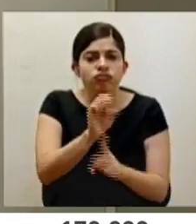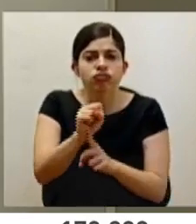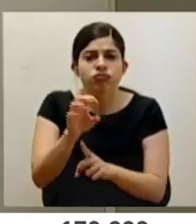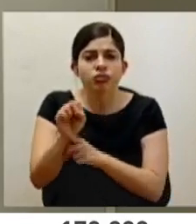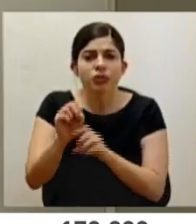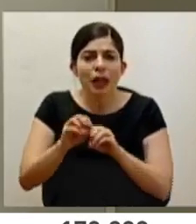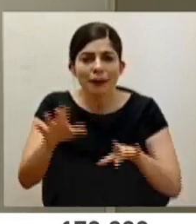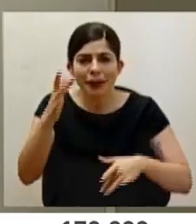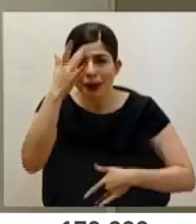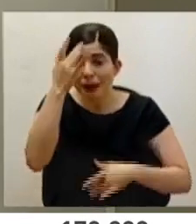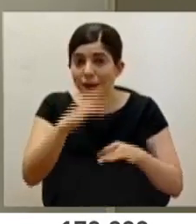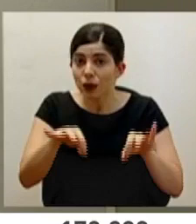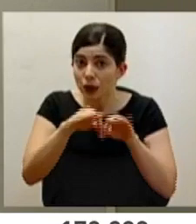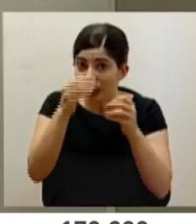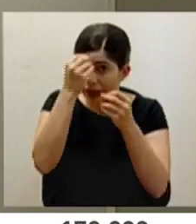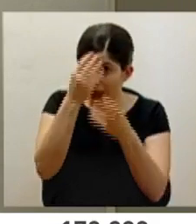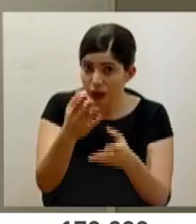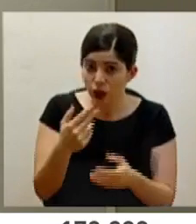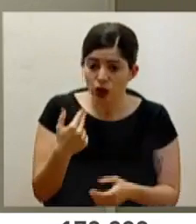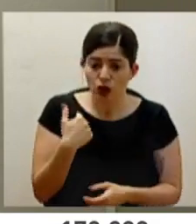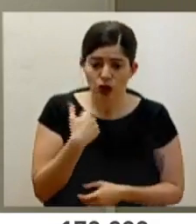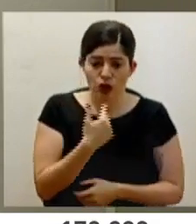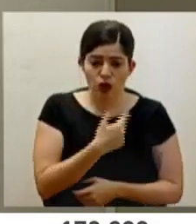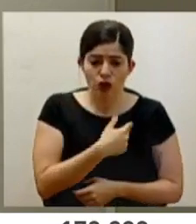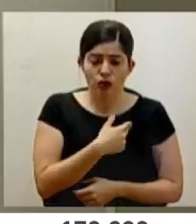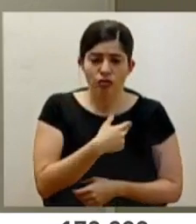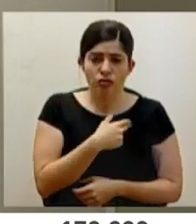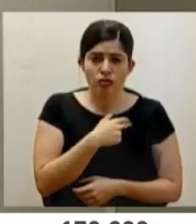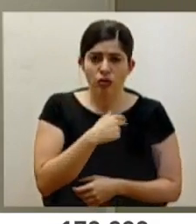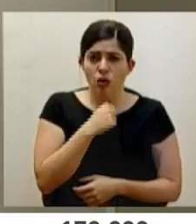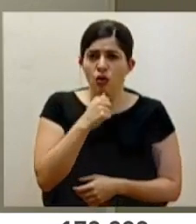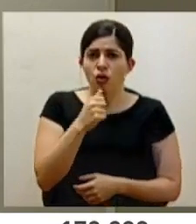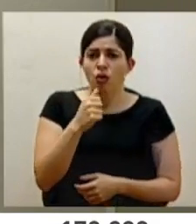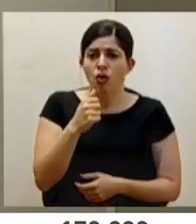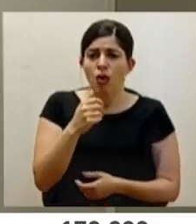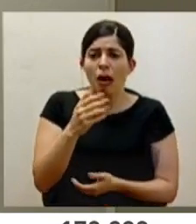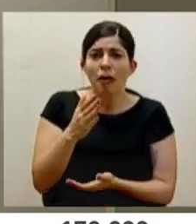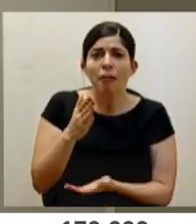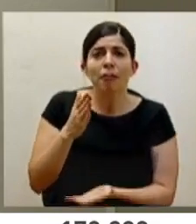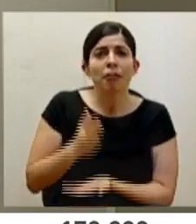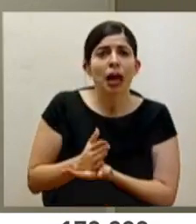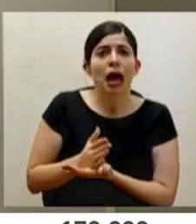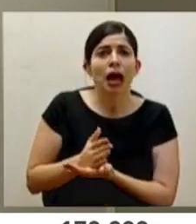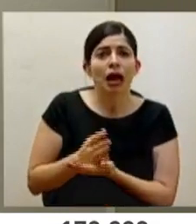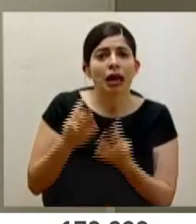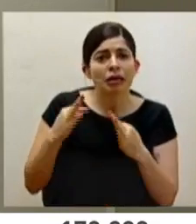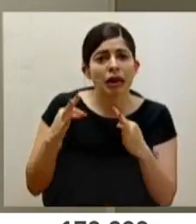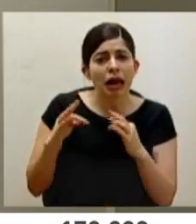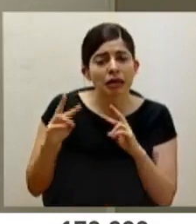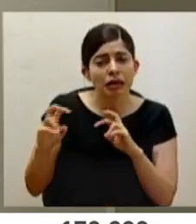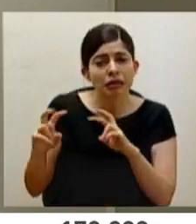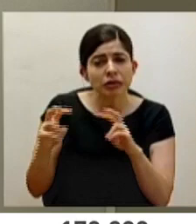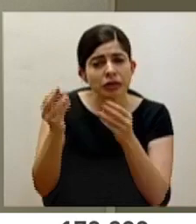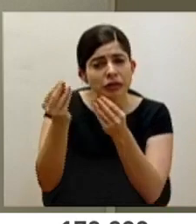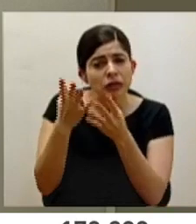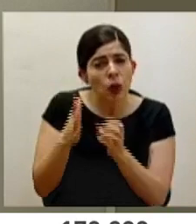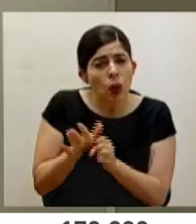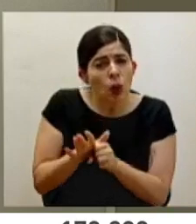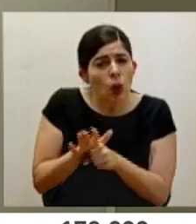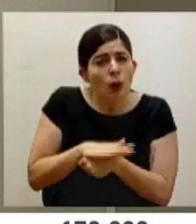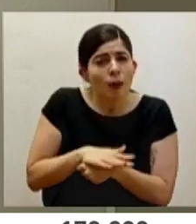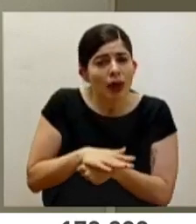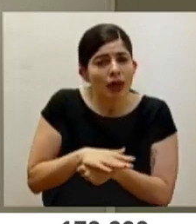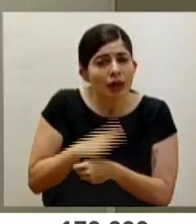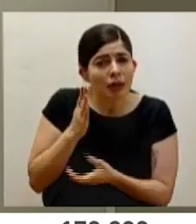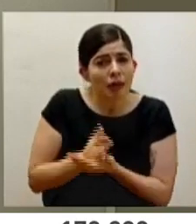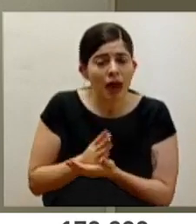es importante indicar. Nosotros no hemos dejado de tratar de tener la información más completa posible,